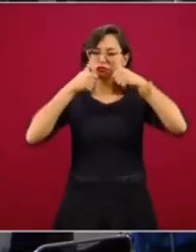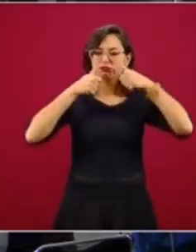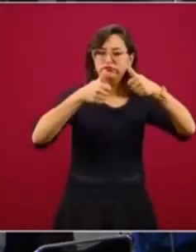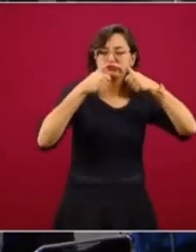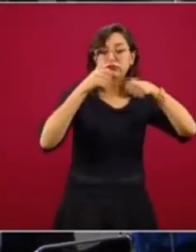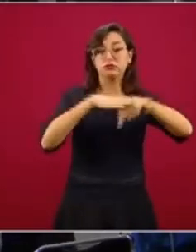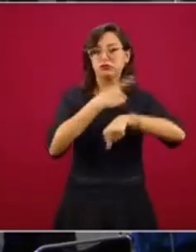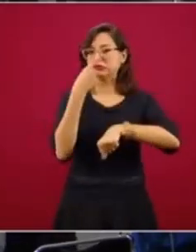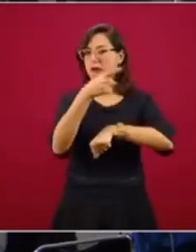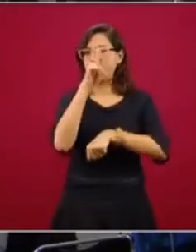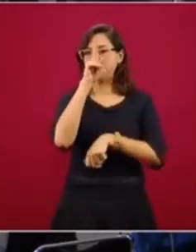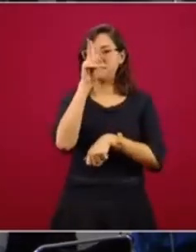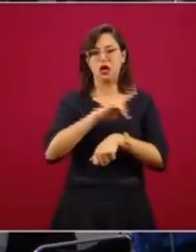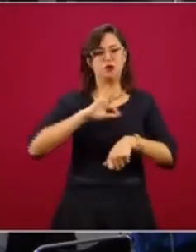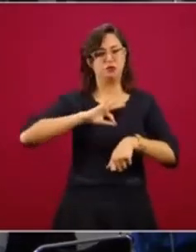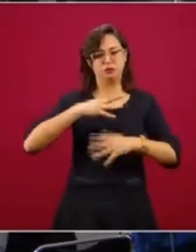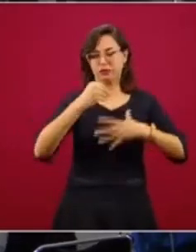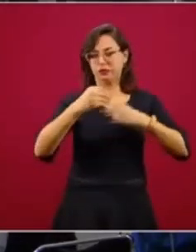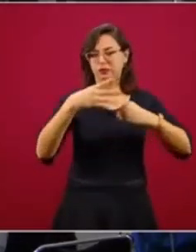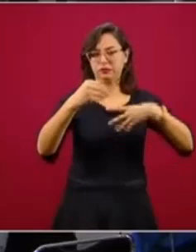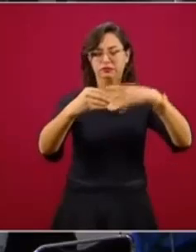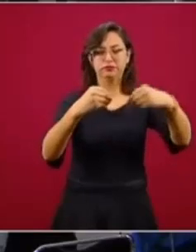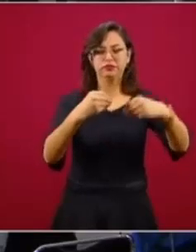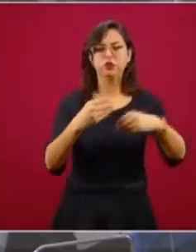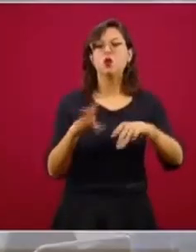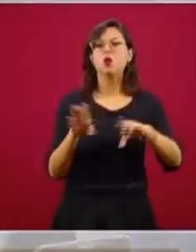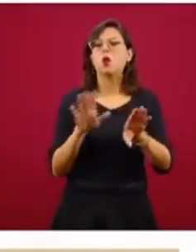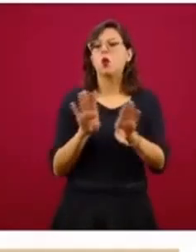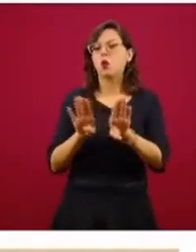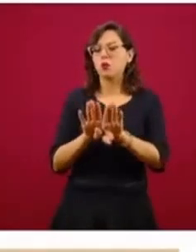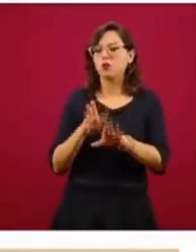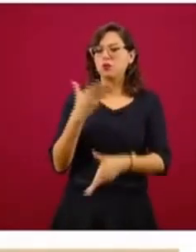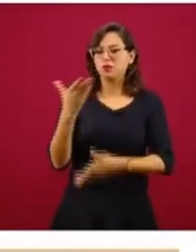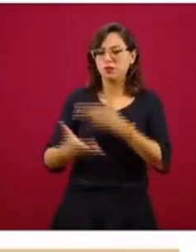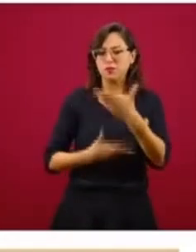Aquí algunos de los números más importantes de los servicios que se han prestado.